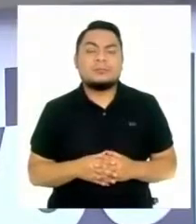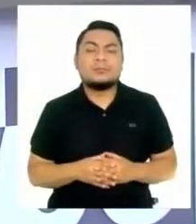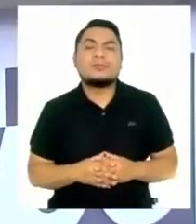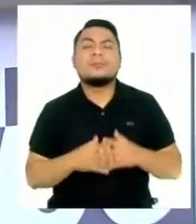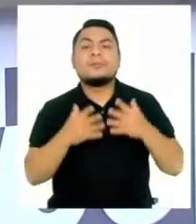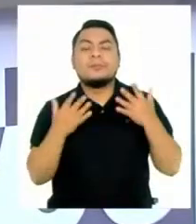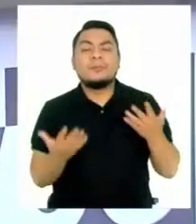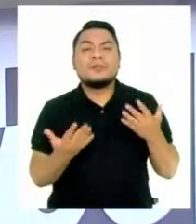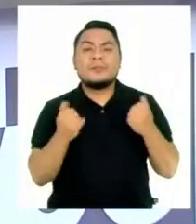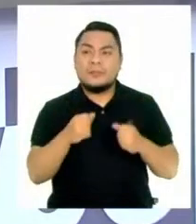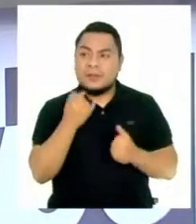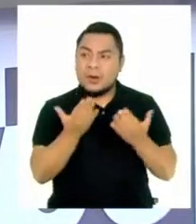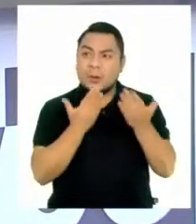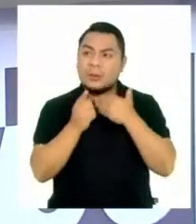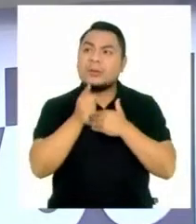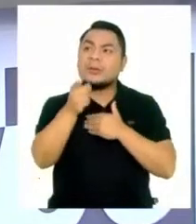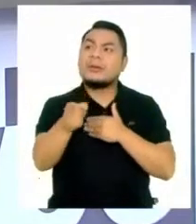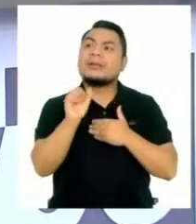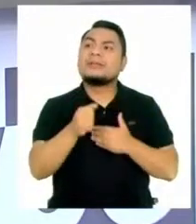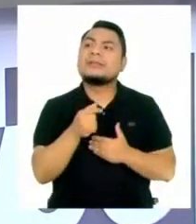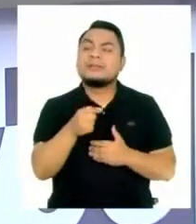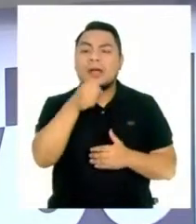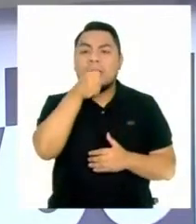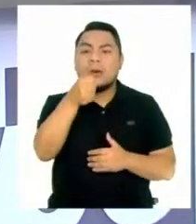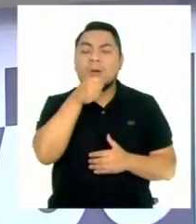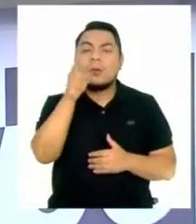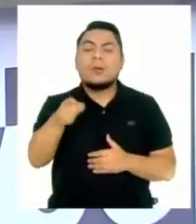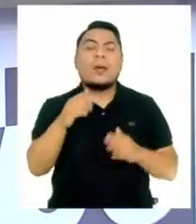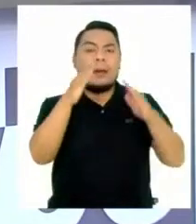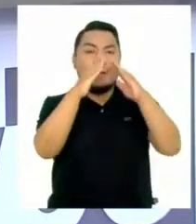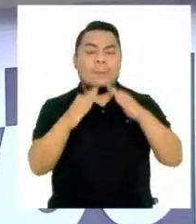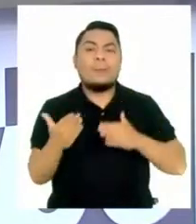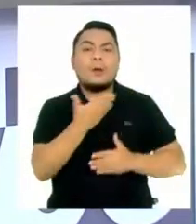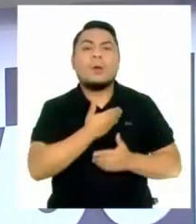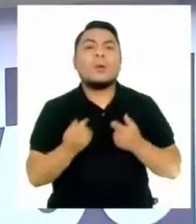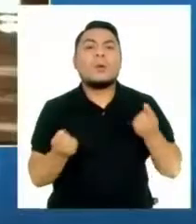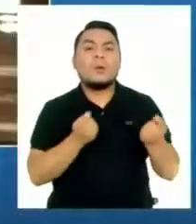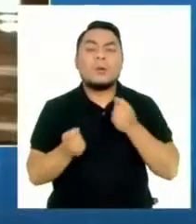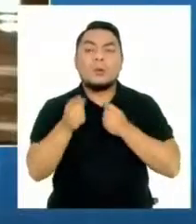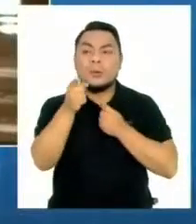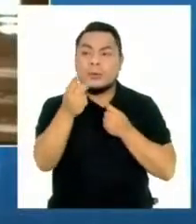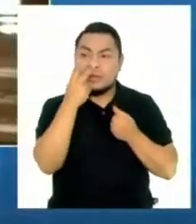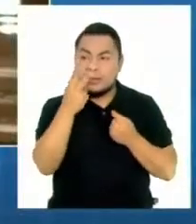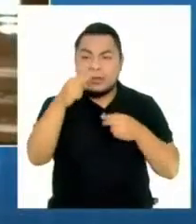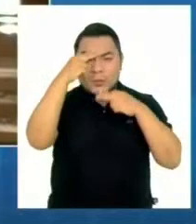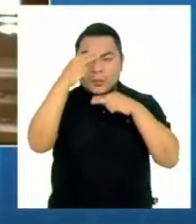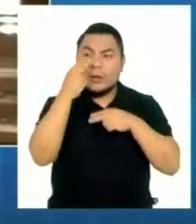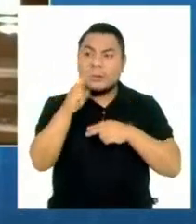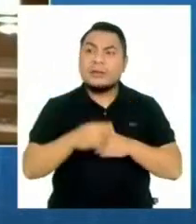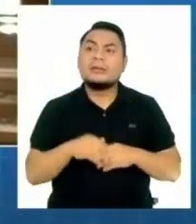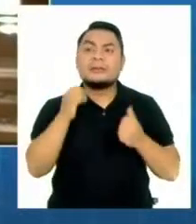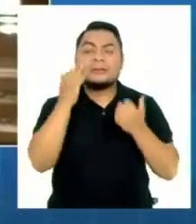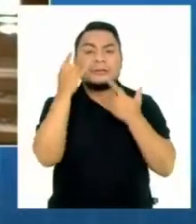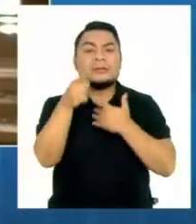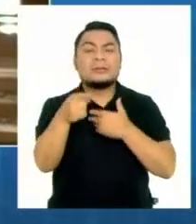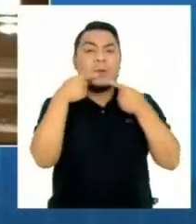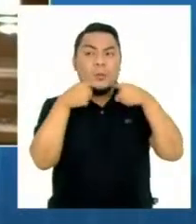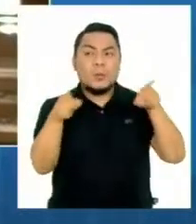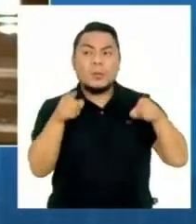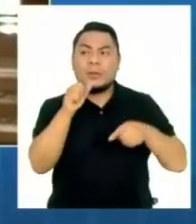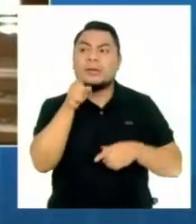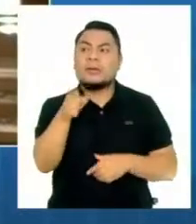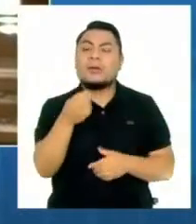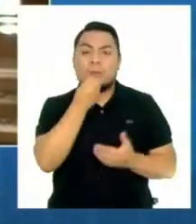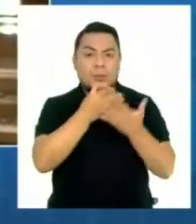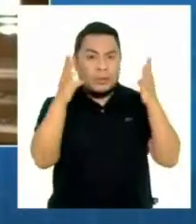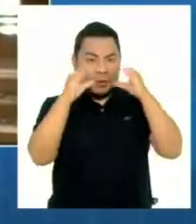Muy bien, y nos vamos a trasladar en vivo hasta Palacio de Gobierno. Vamos a ver si hay noticias. Así es, estamos a la espera de este anuncio. Carla